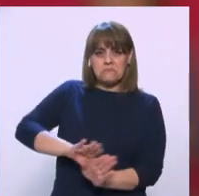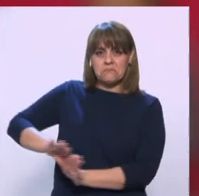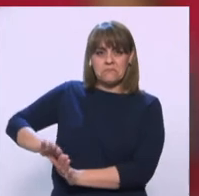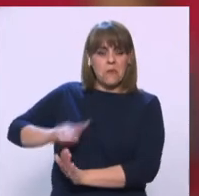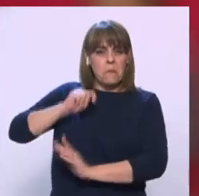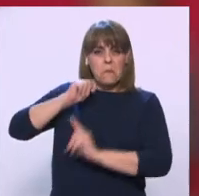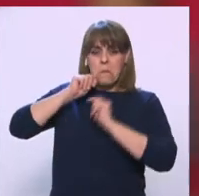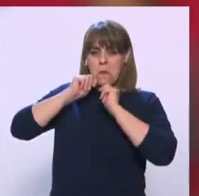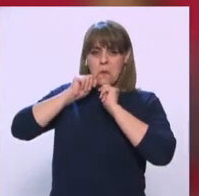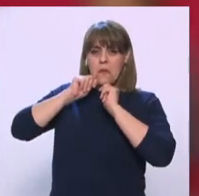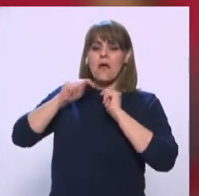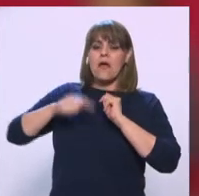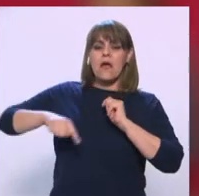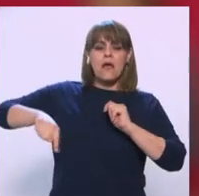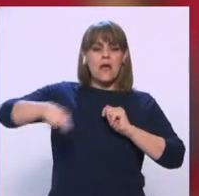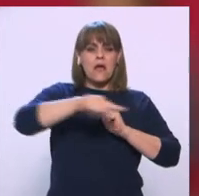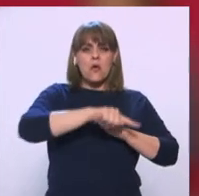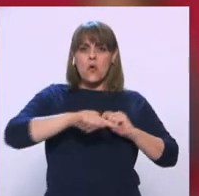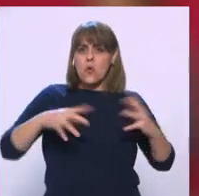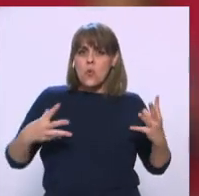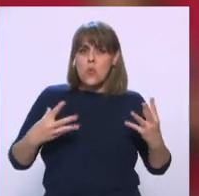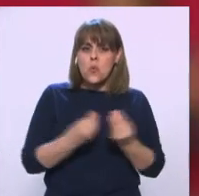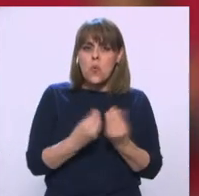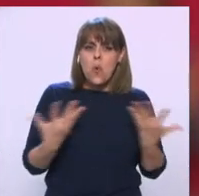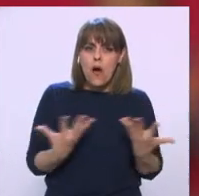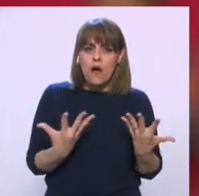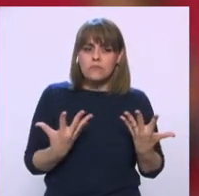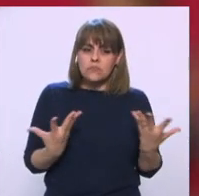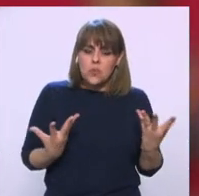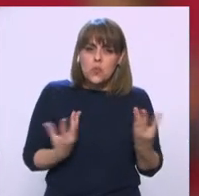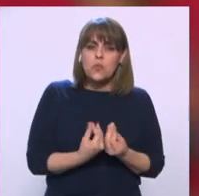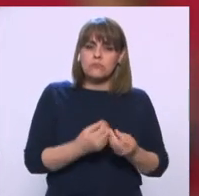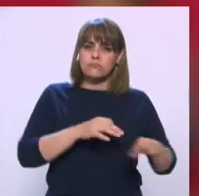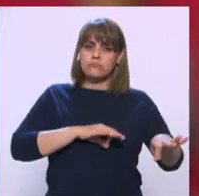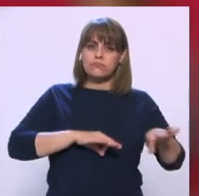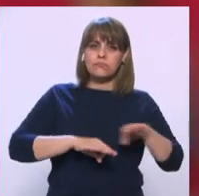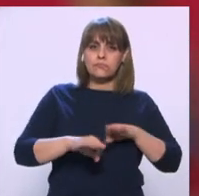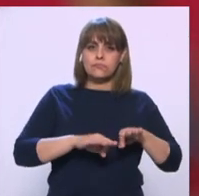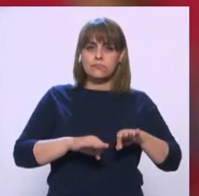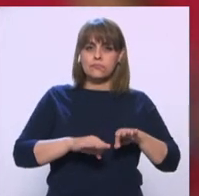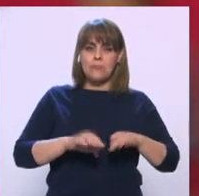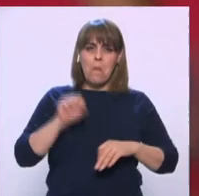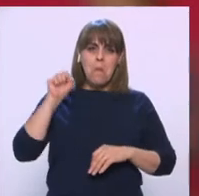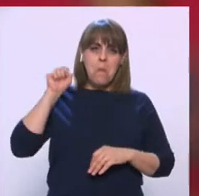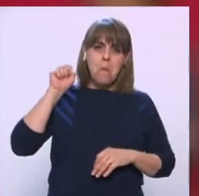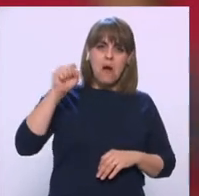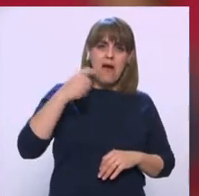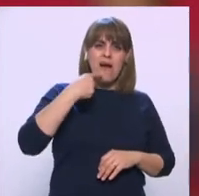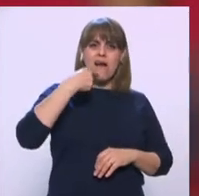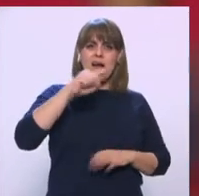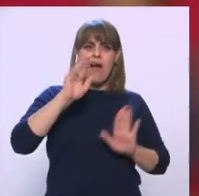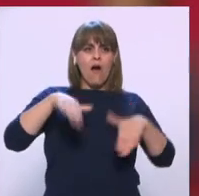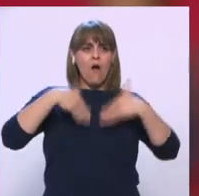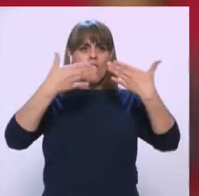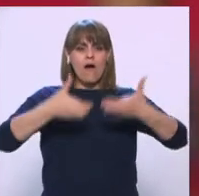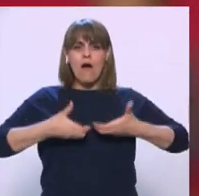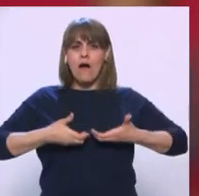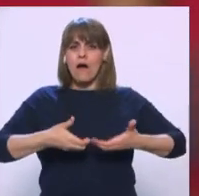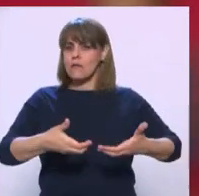cierran filas y no hay protestas en las calles